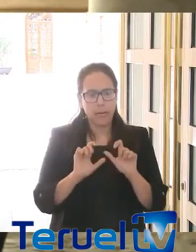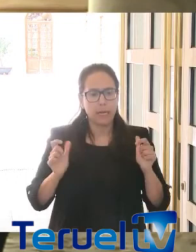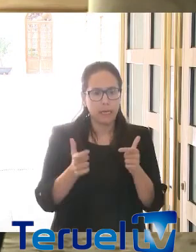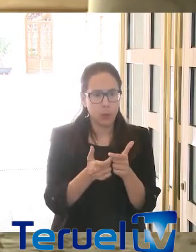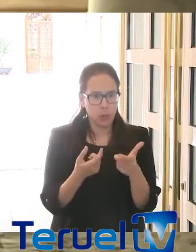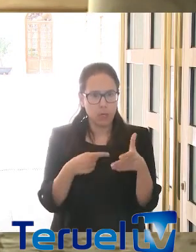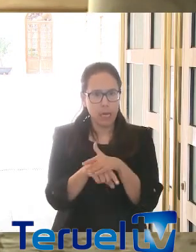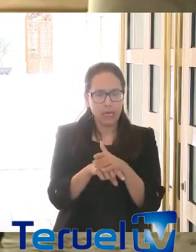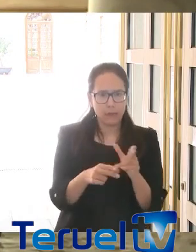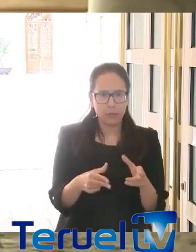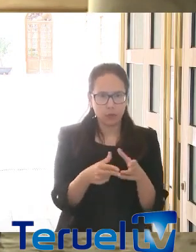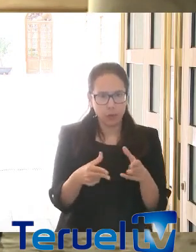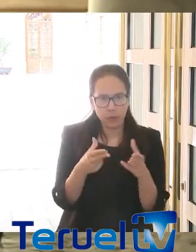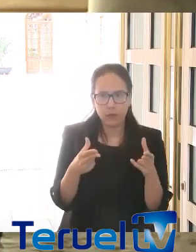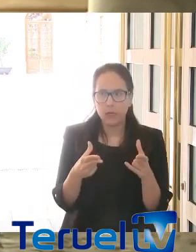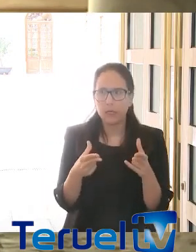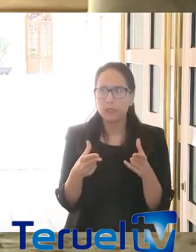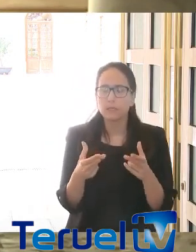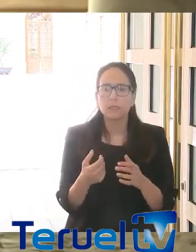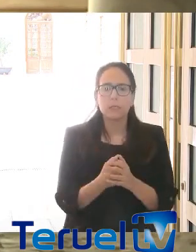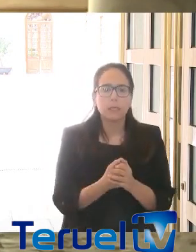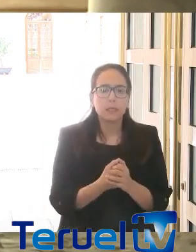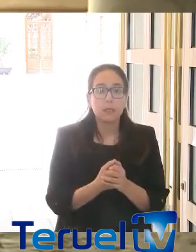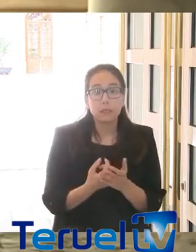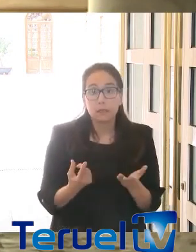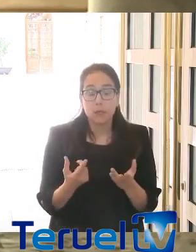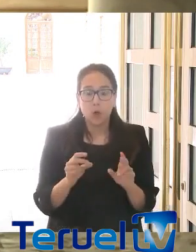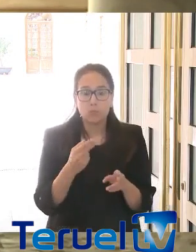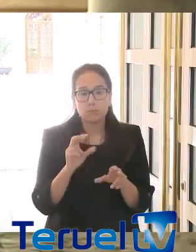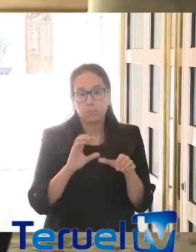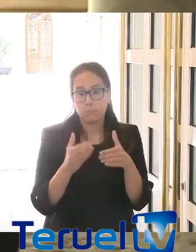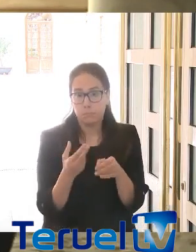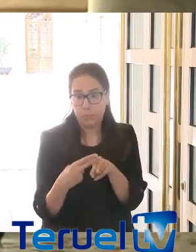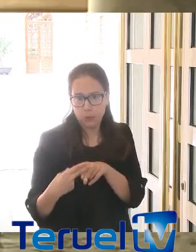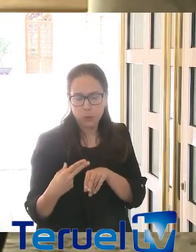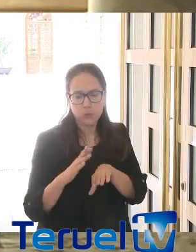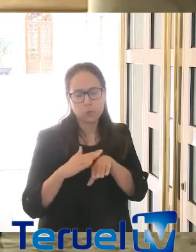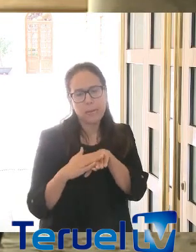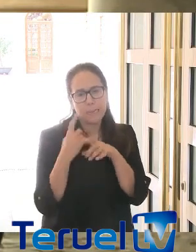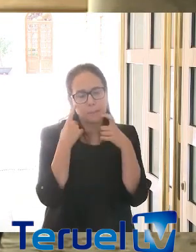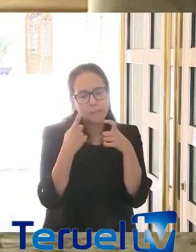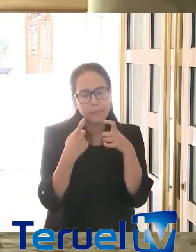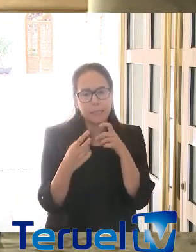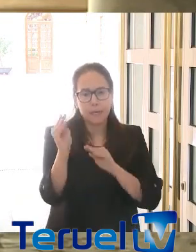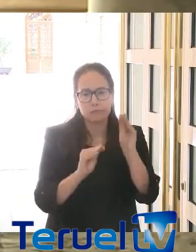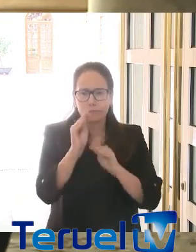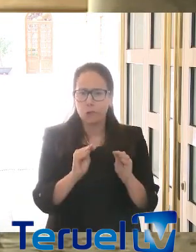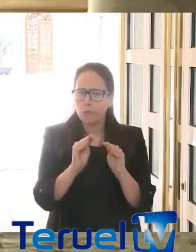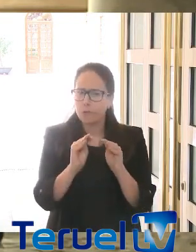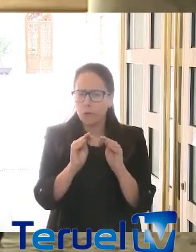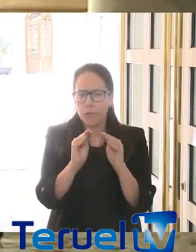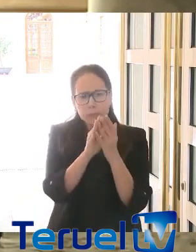agentes sociales, con el resto de los agentes sociales y con los partidos políticos para intentar encontrar soluciones